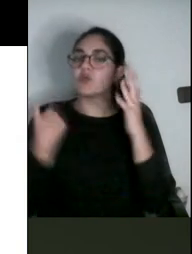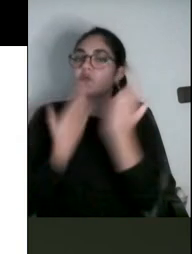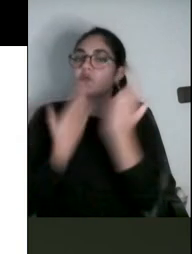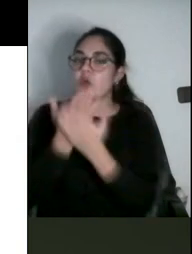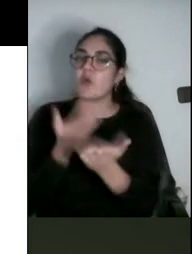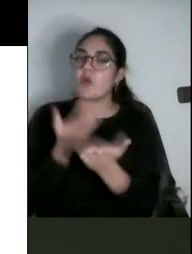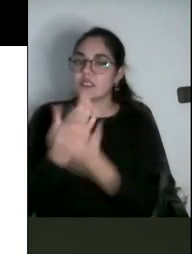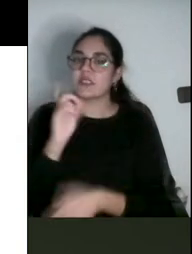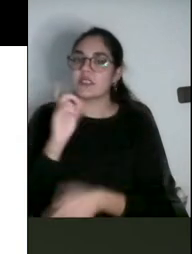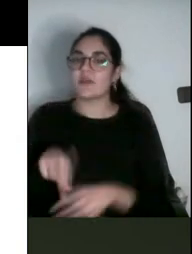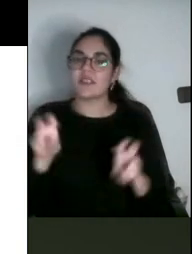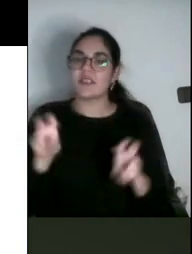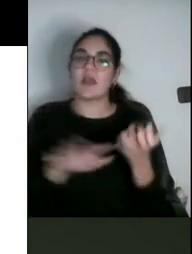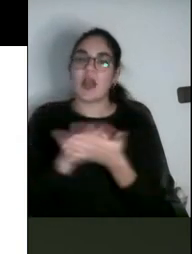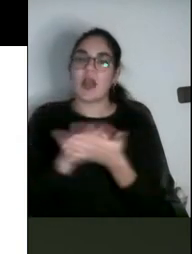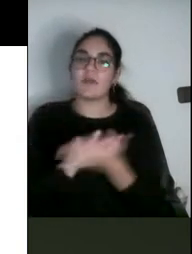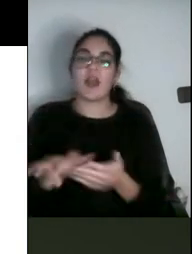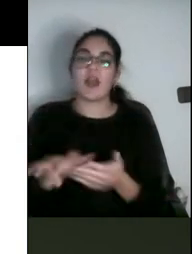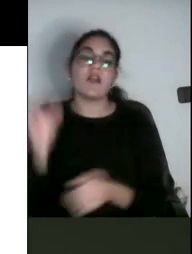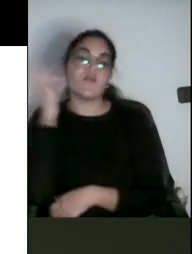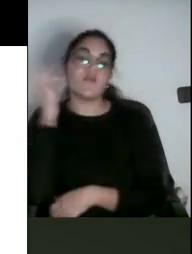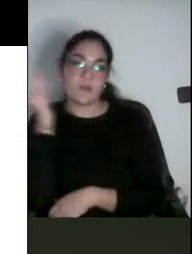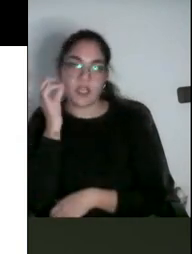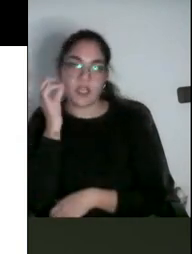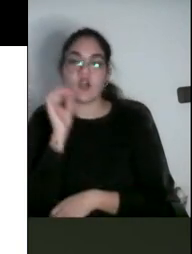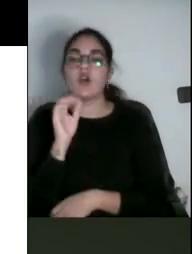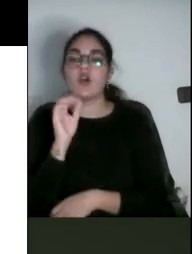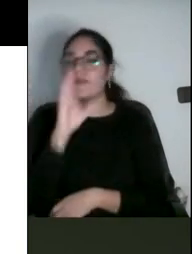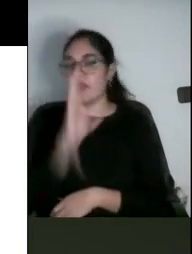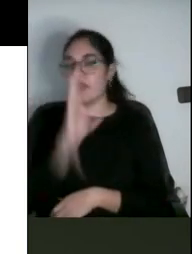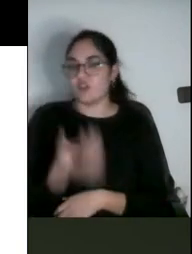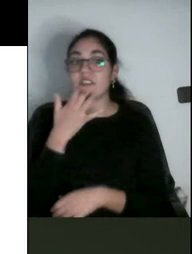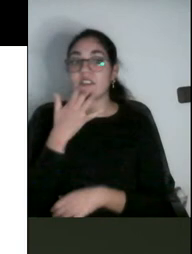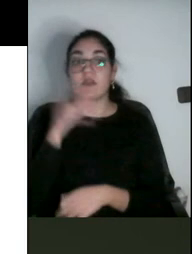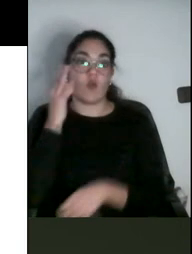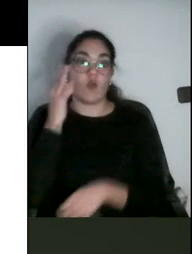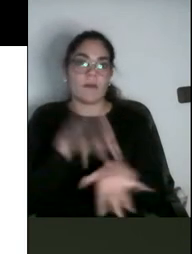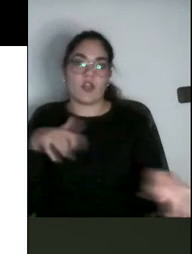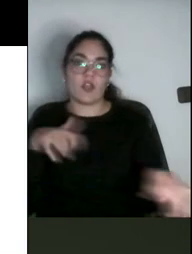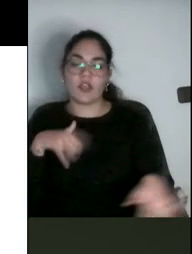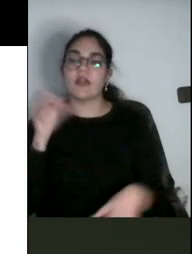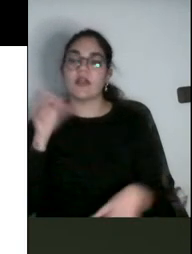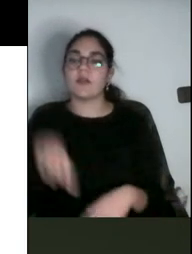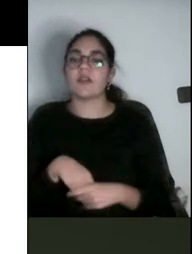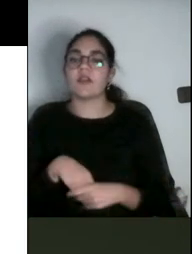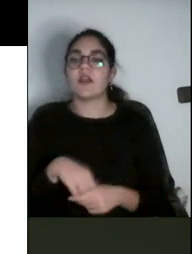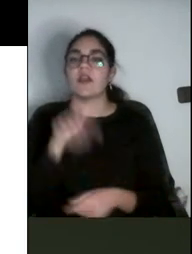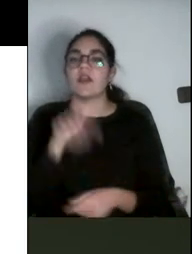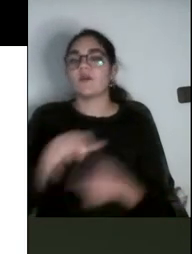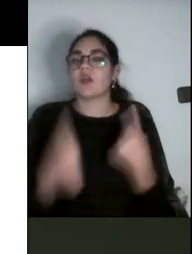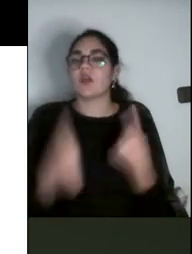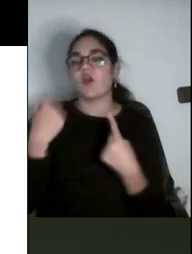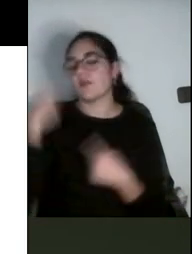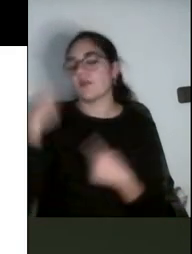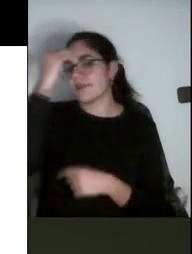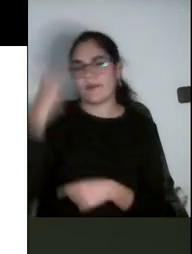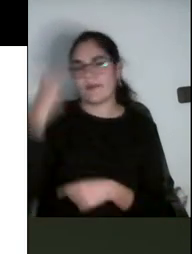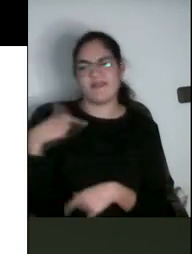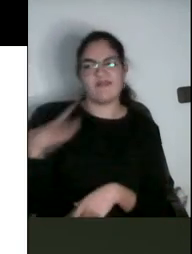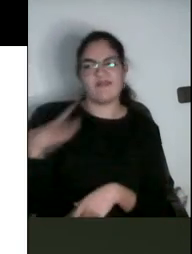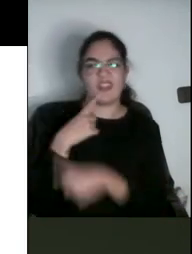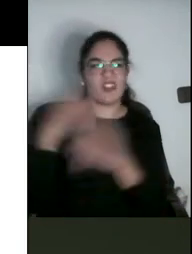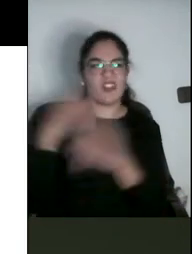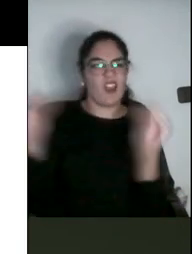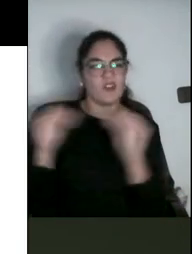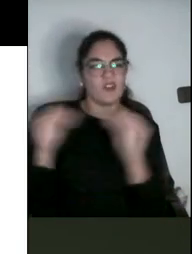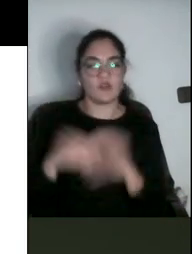solo el femenino, o quien directamente se resistió y planteó que era absurdo este discurso. Bueno, fue